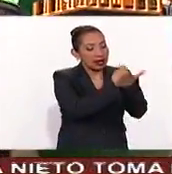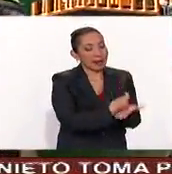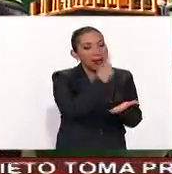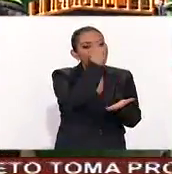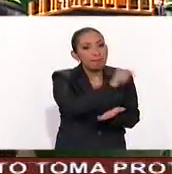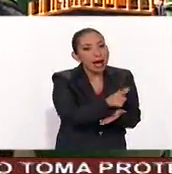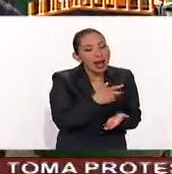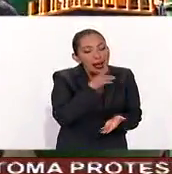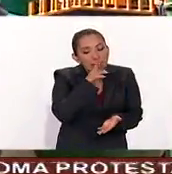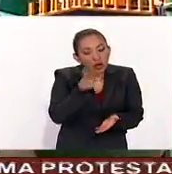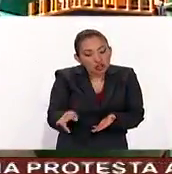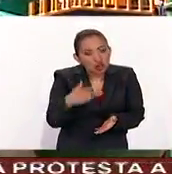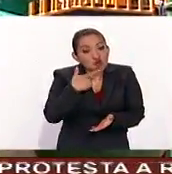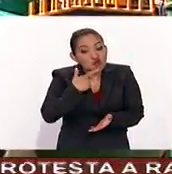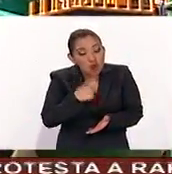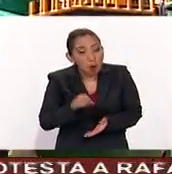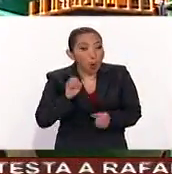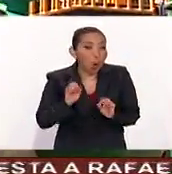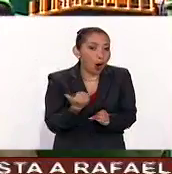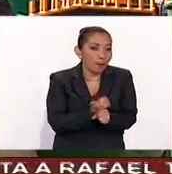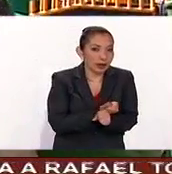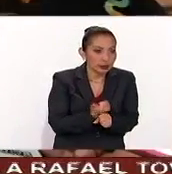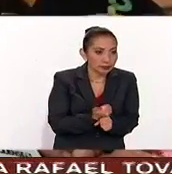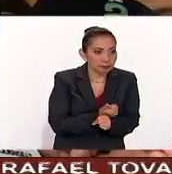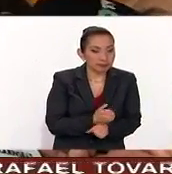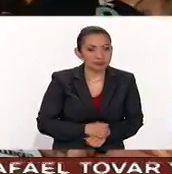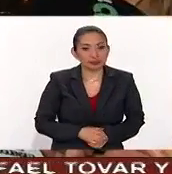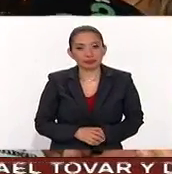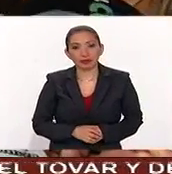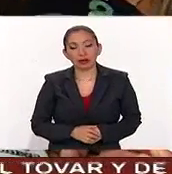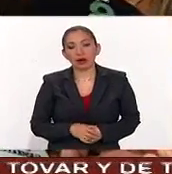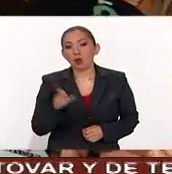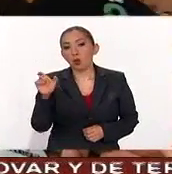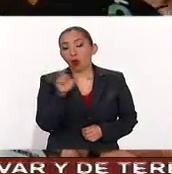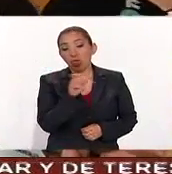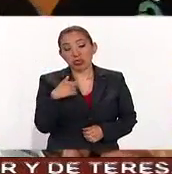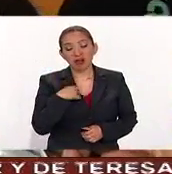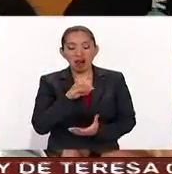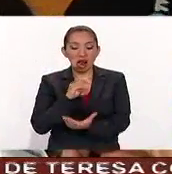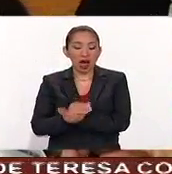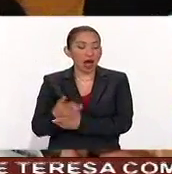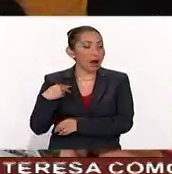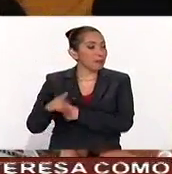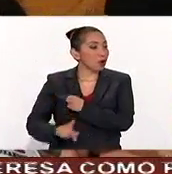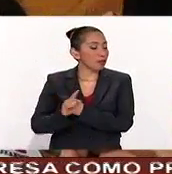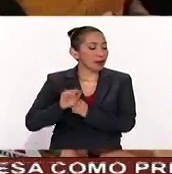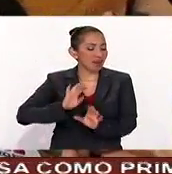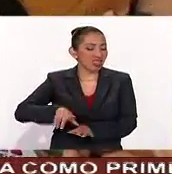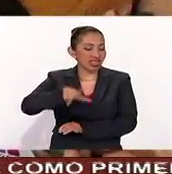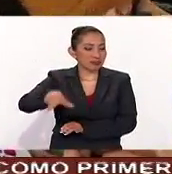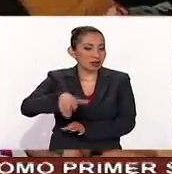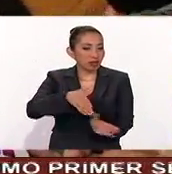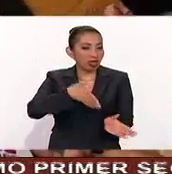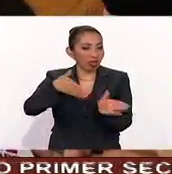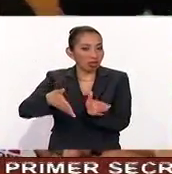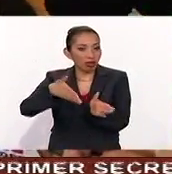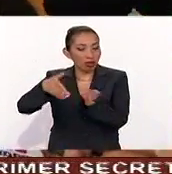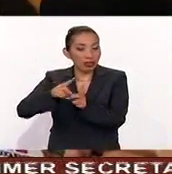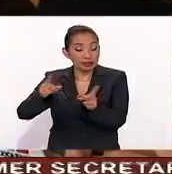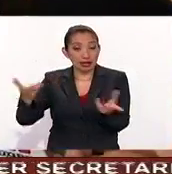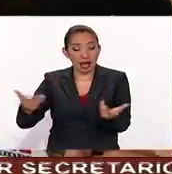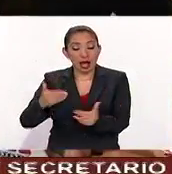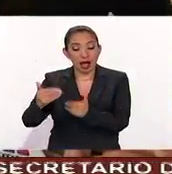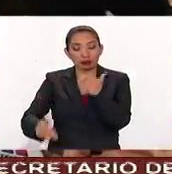al obtener un resultado rojo o amarillo. Cuando no son atendidos estos problemas de desarrollo, se